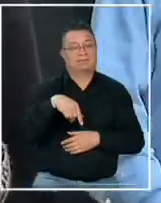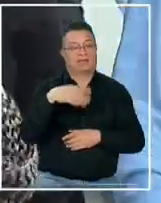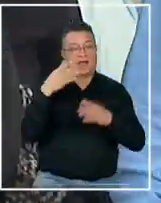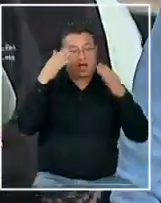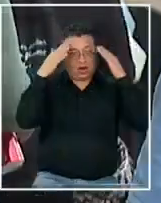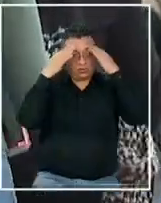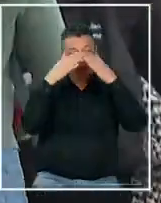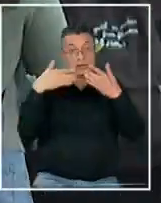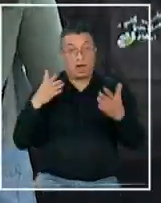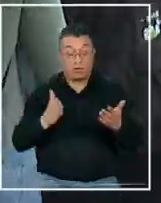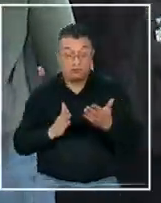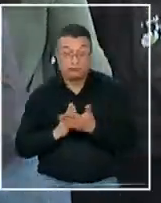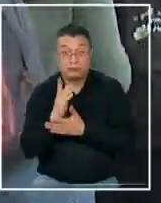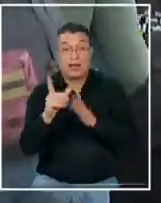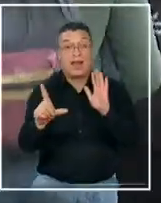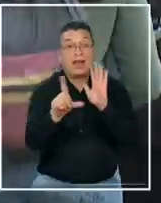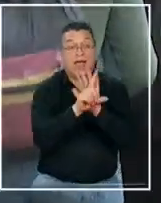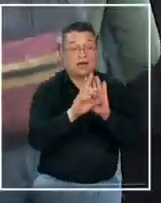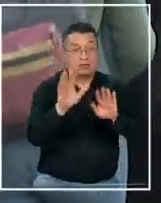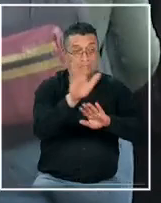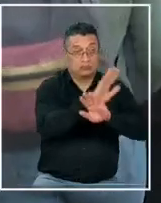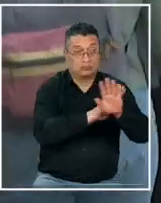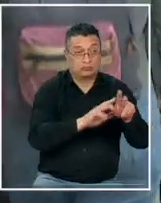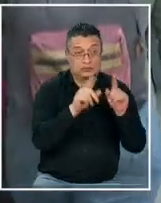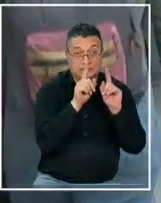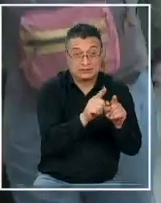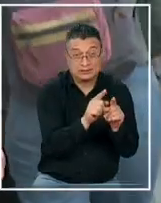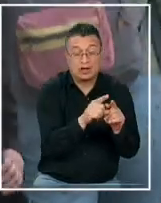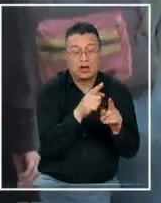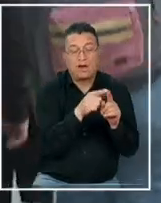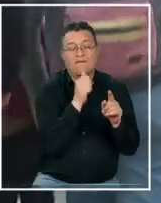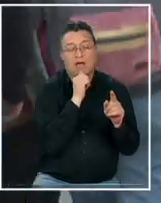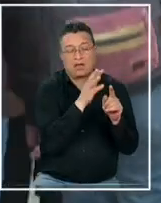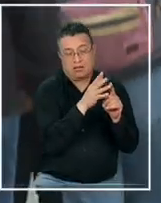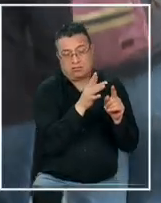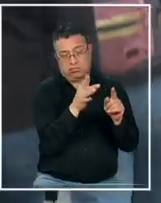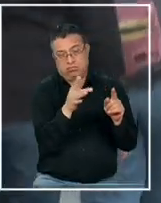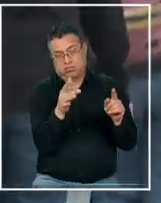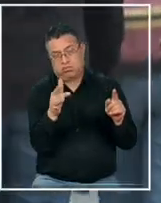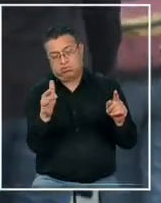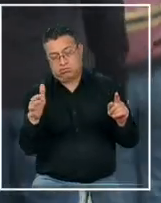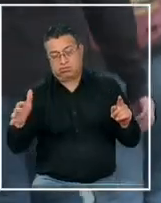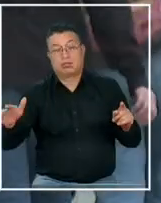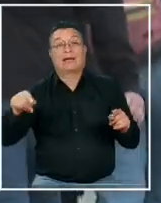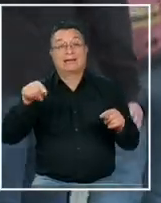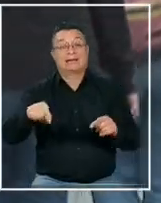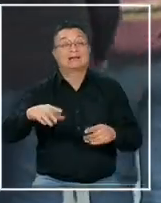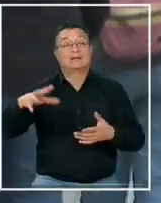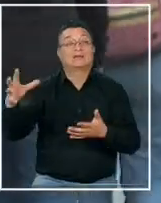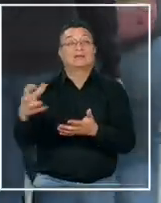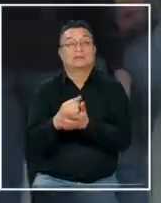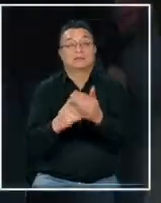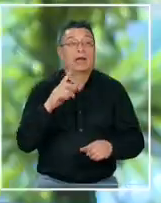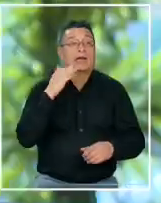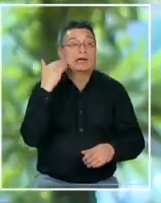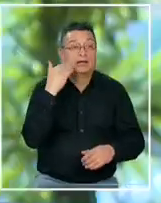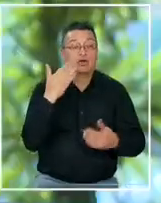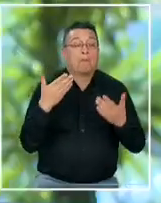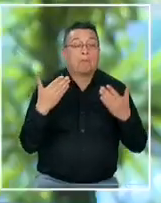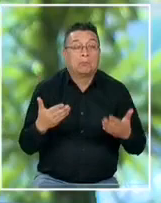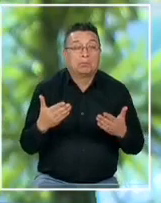luego de la promulgación de la ley que resguarda sus derechos viene un largo trayecto para que en la práctica esta simplemente adecuadamente